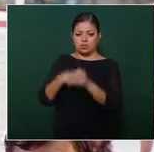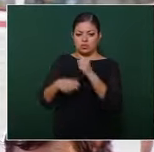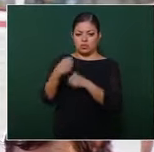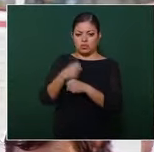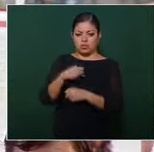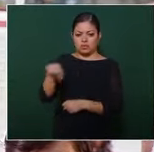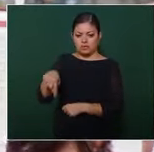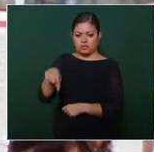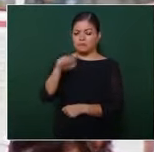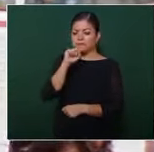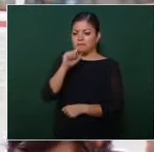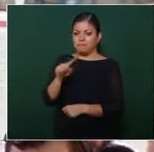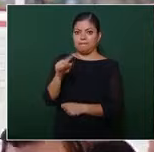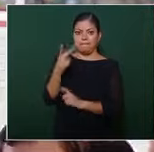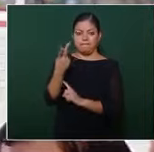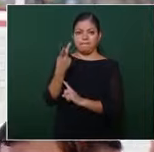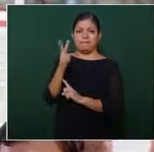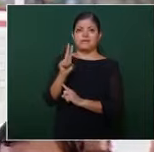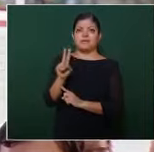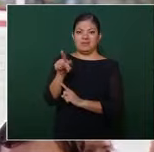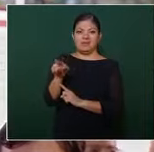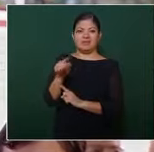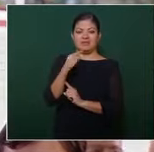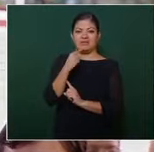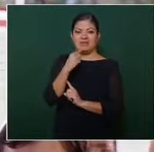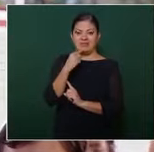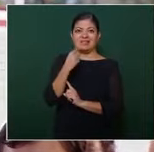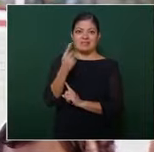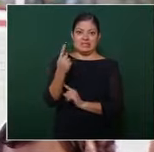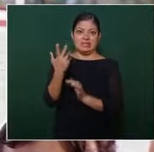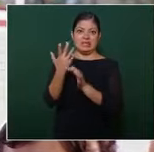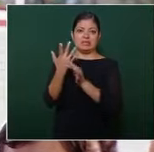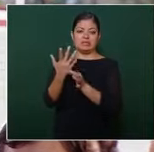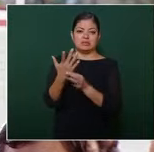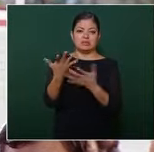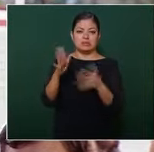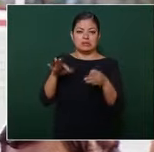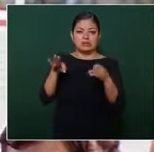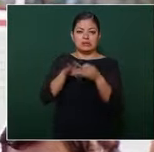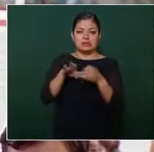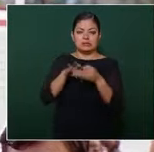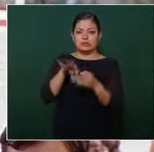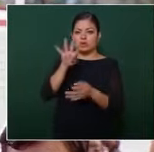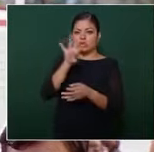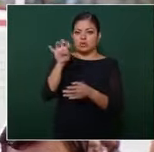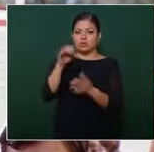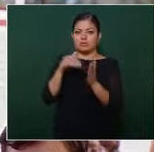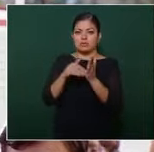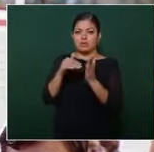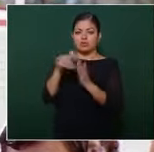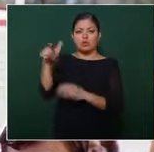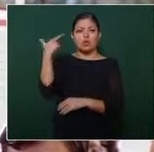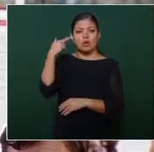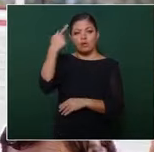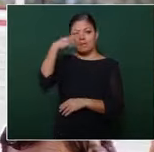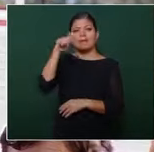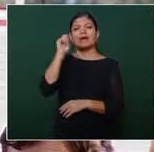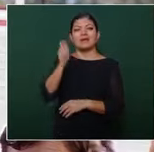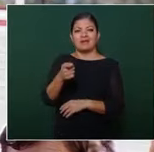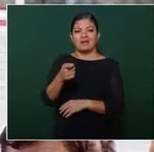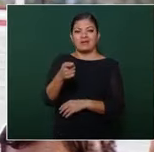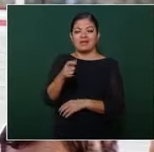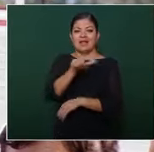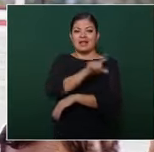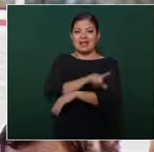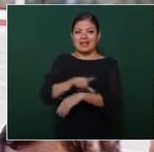aquí mismo en Vallarta dijo que había tomado la decisión de mandar cerca de 400 millones a Guadalajara para la culminación de la línea